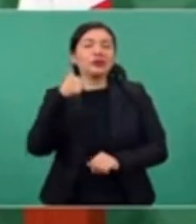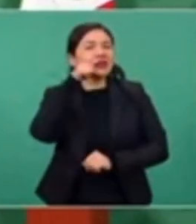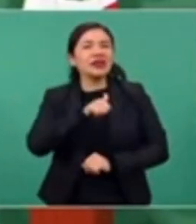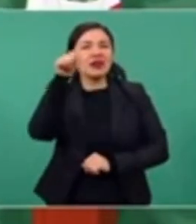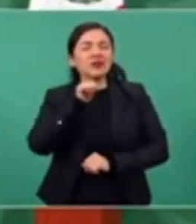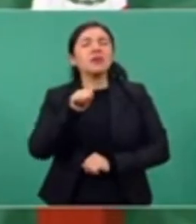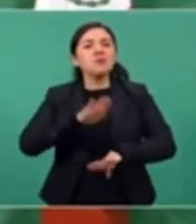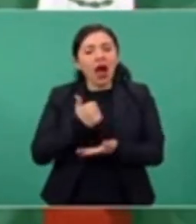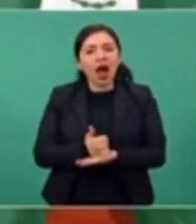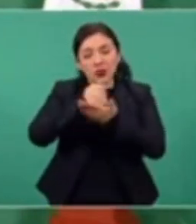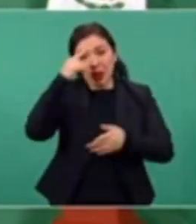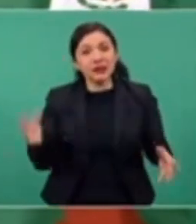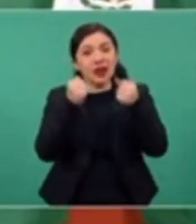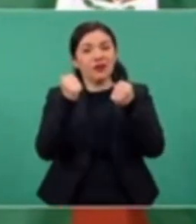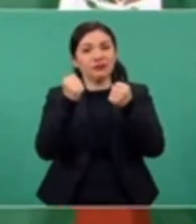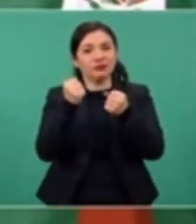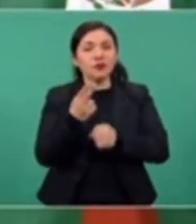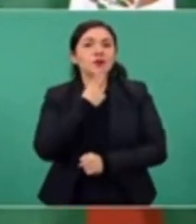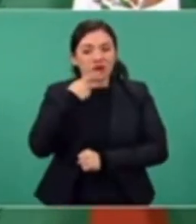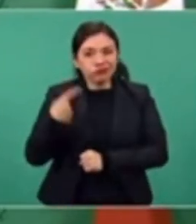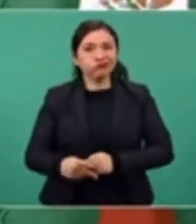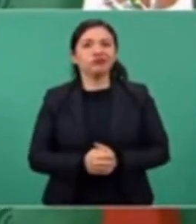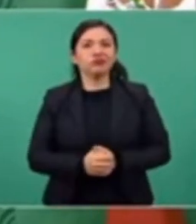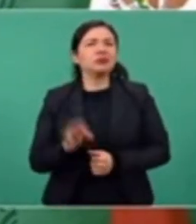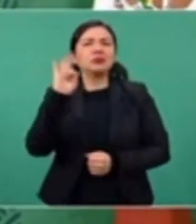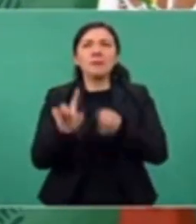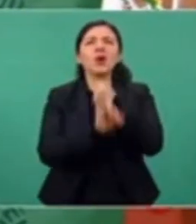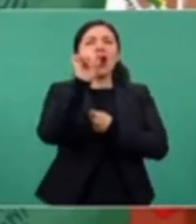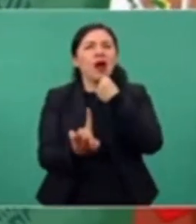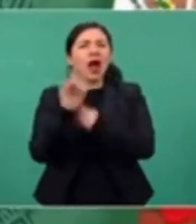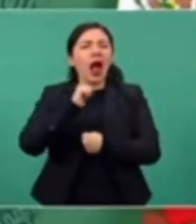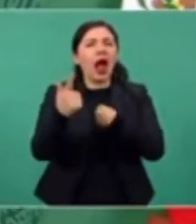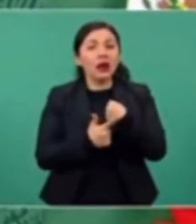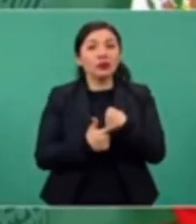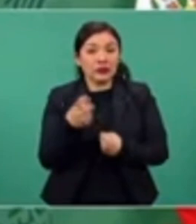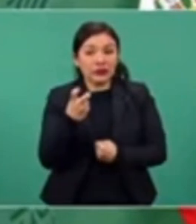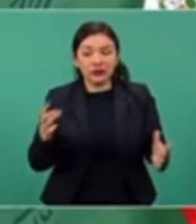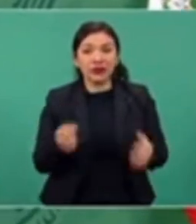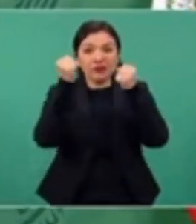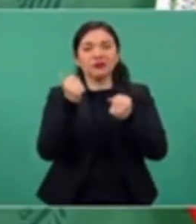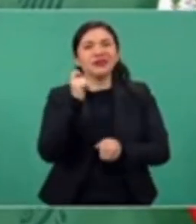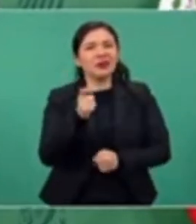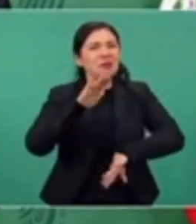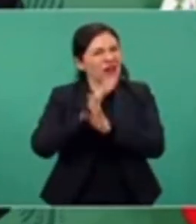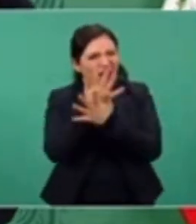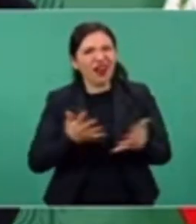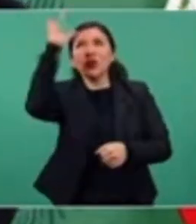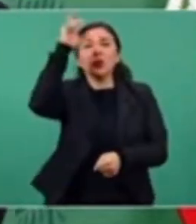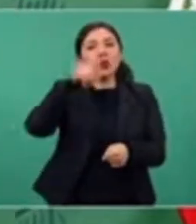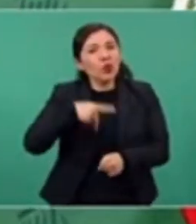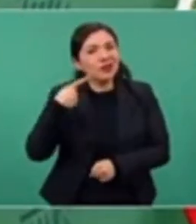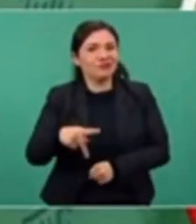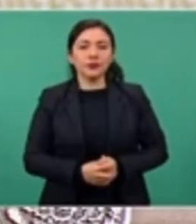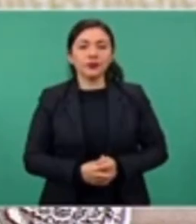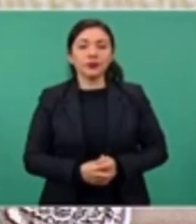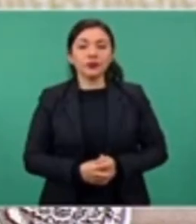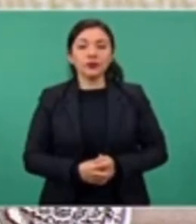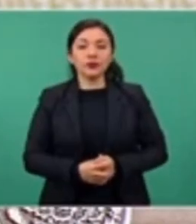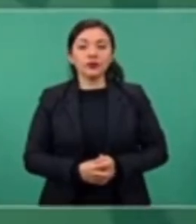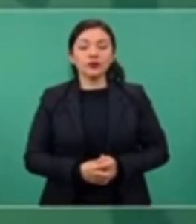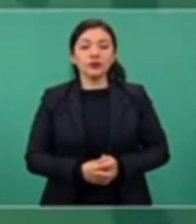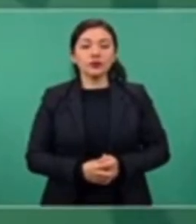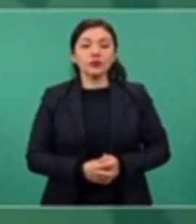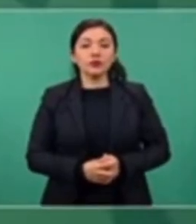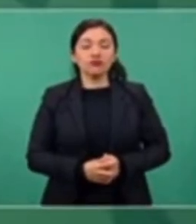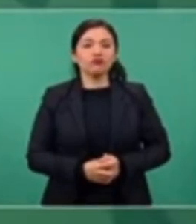nos ha salvado ante calamidades, la grandeza cultural de México, que no